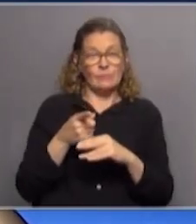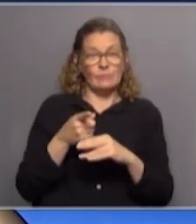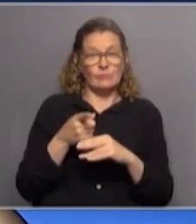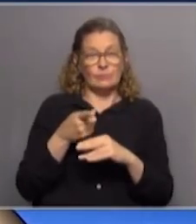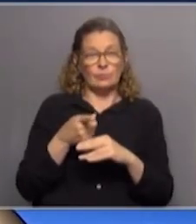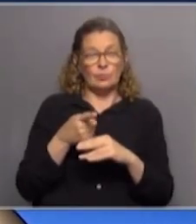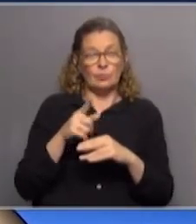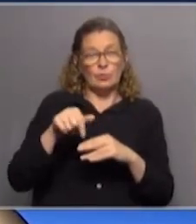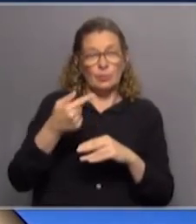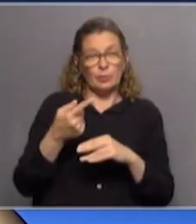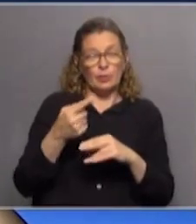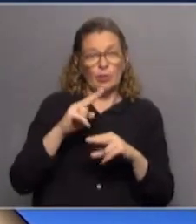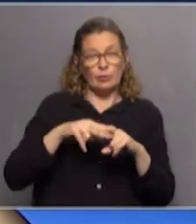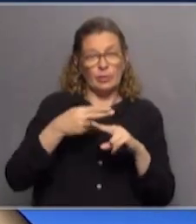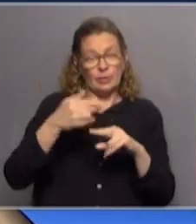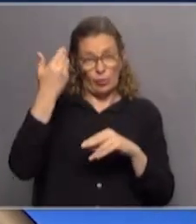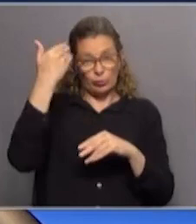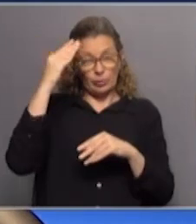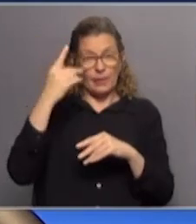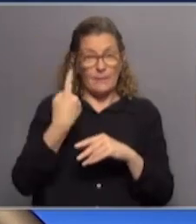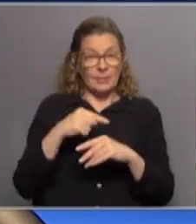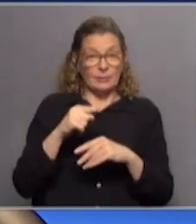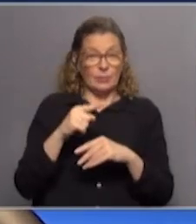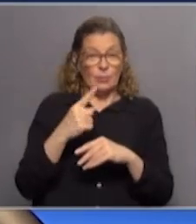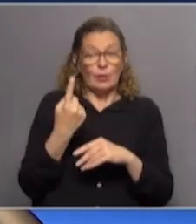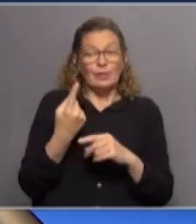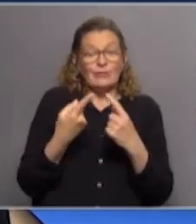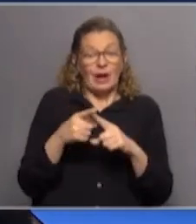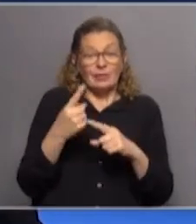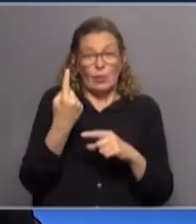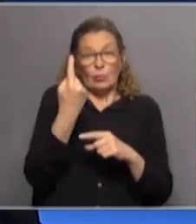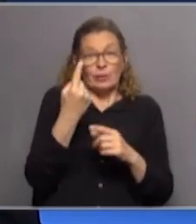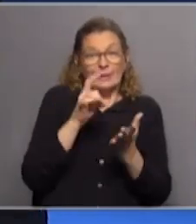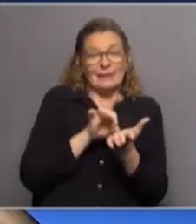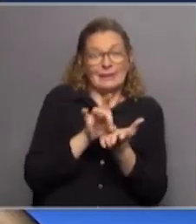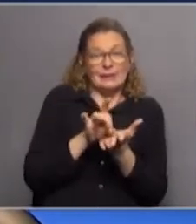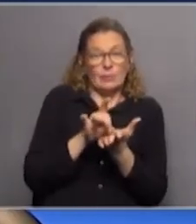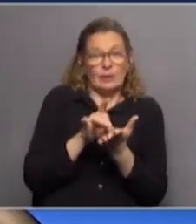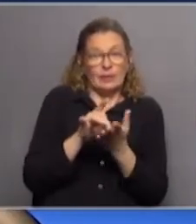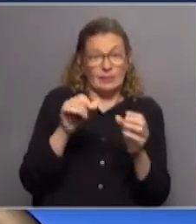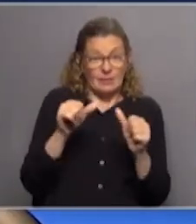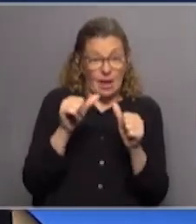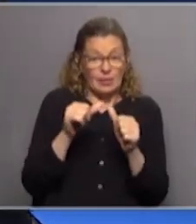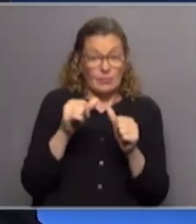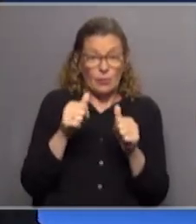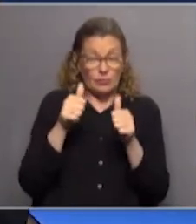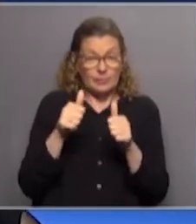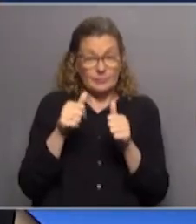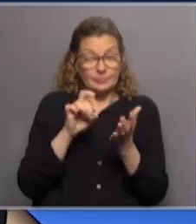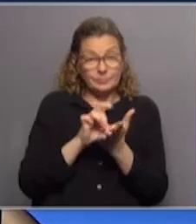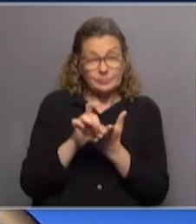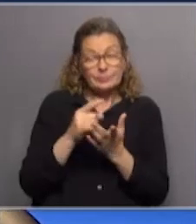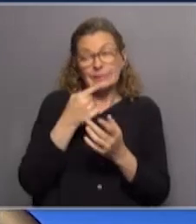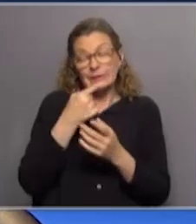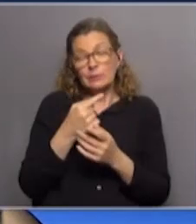que fue luego devuelta a sus autoridades. Pero son excepciones a la regla de un sistema que funciona muy bien, que tiene,